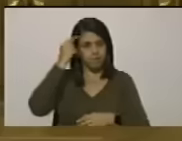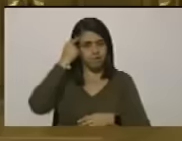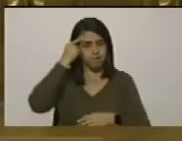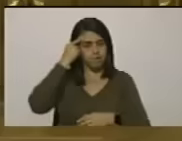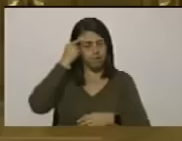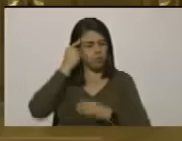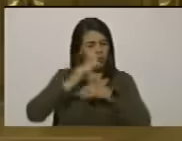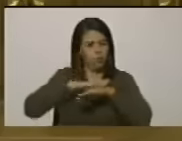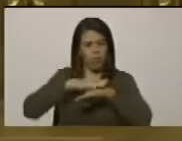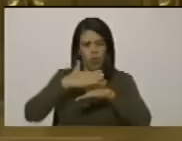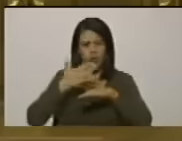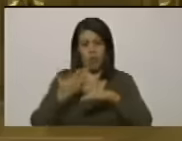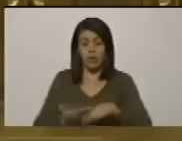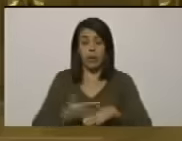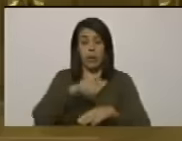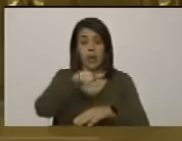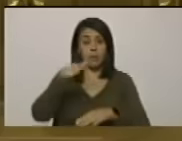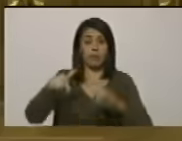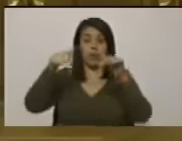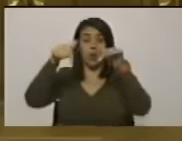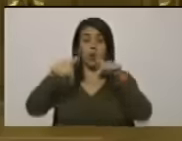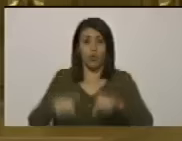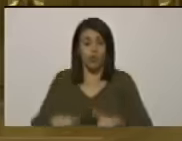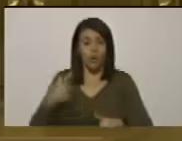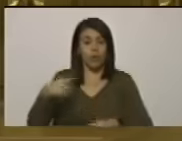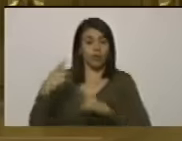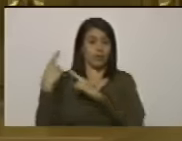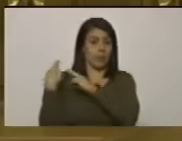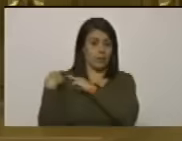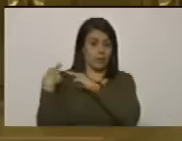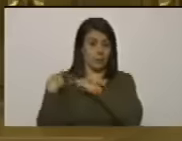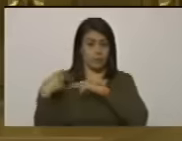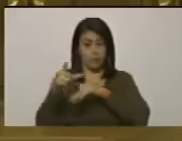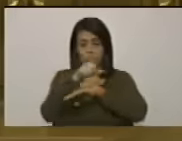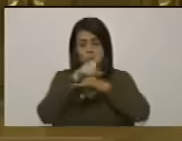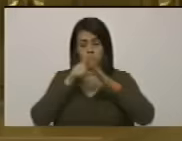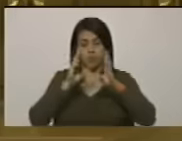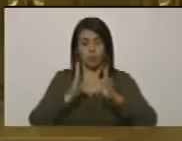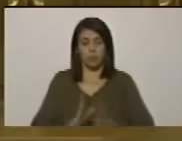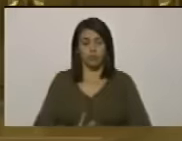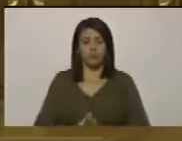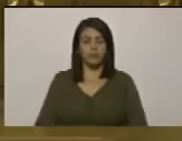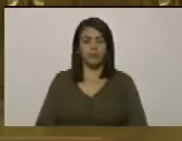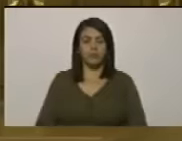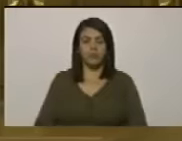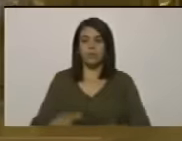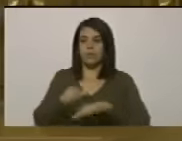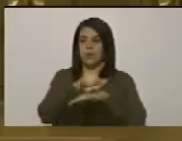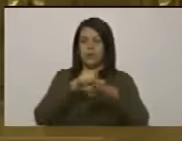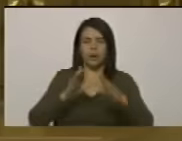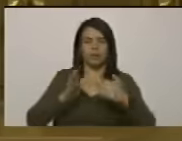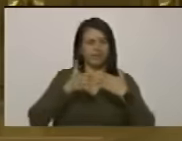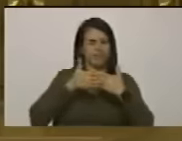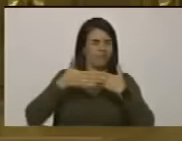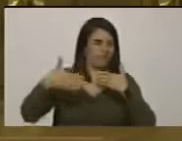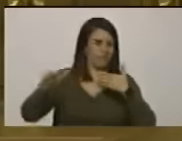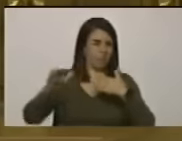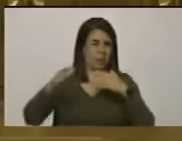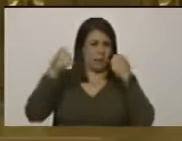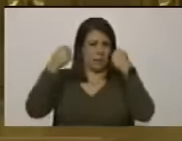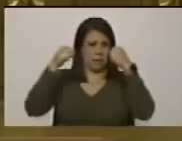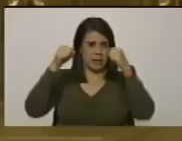especialmente a quien hoy tiene responsabilidades de gobierno. El gobierno tiene que alejarse de esas